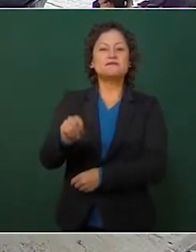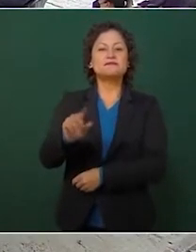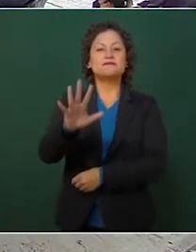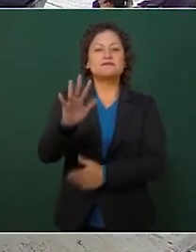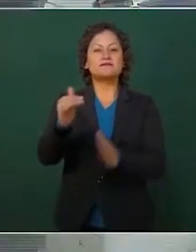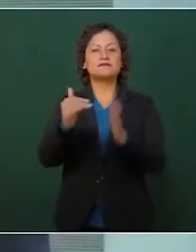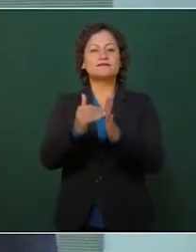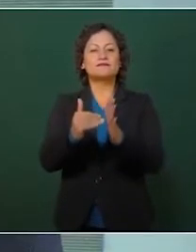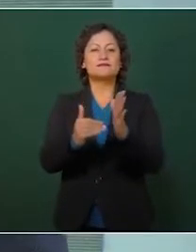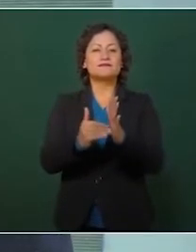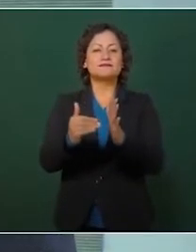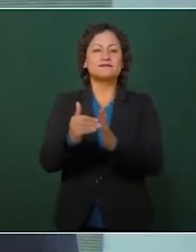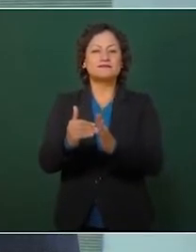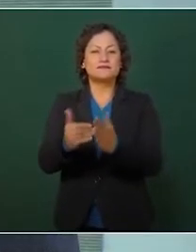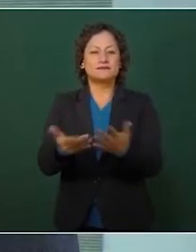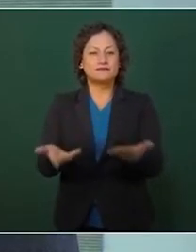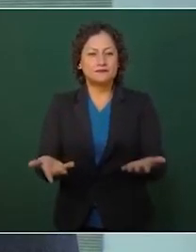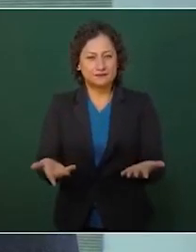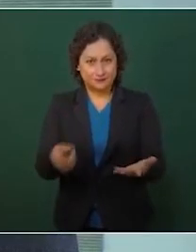¿Cuánto es el ahorro?